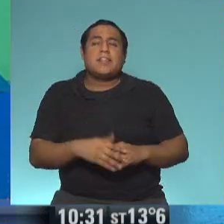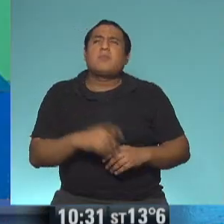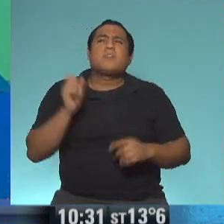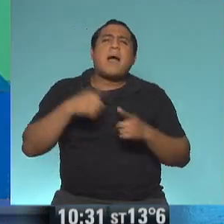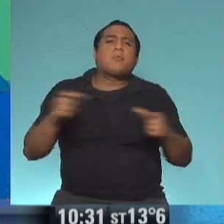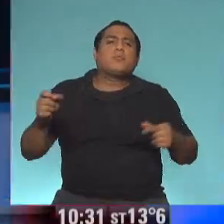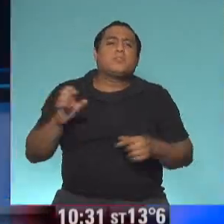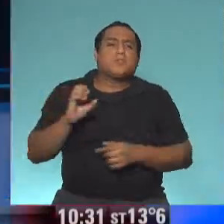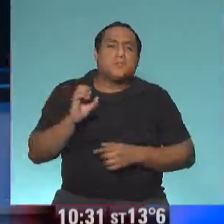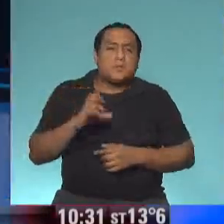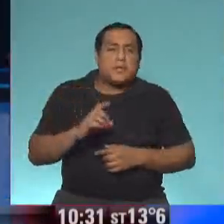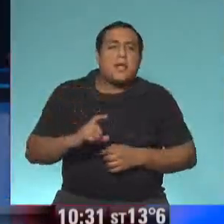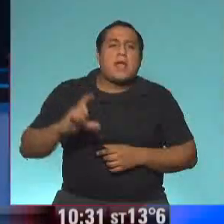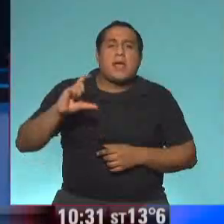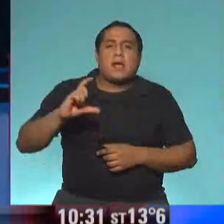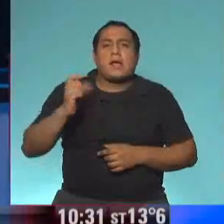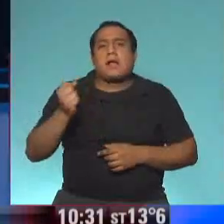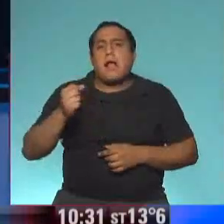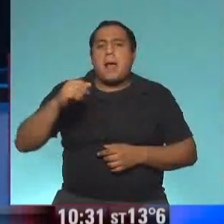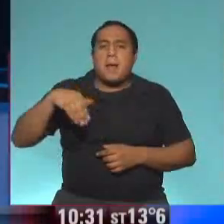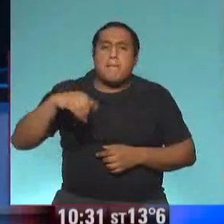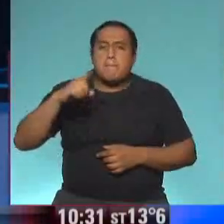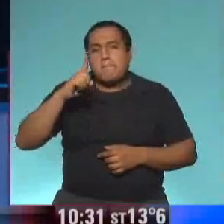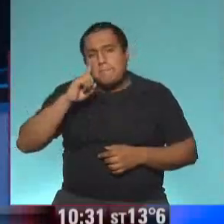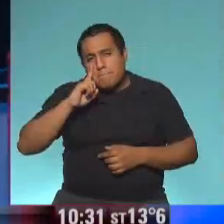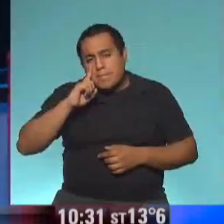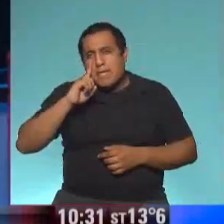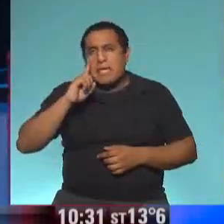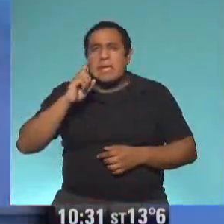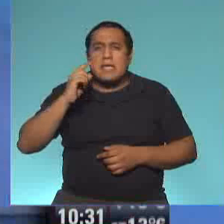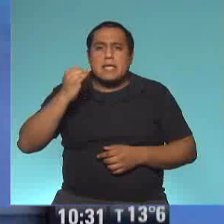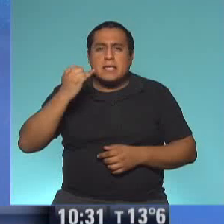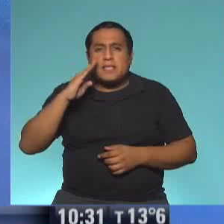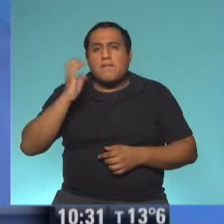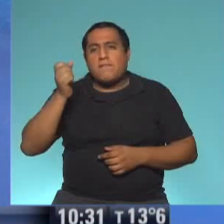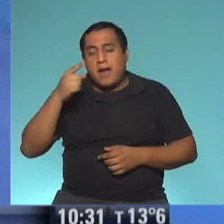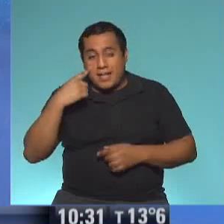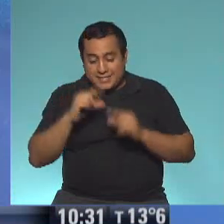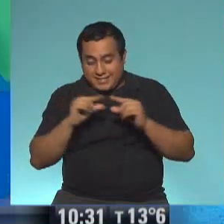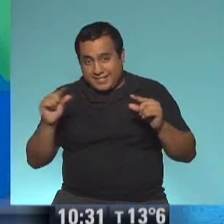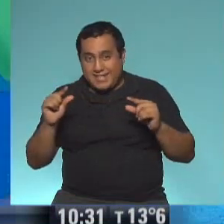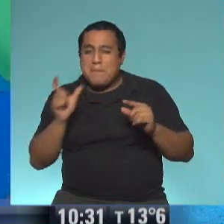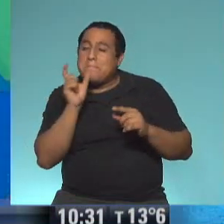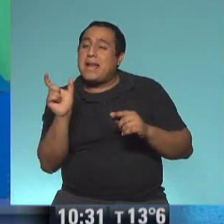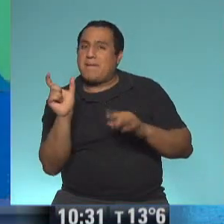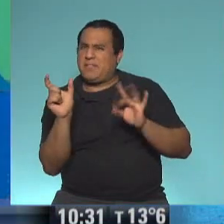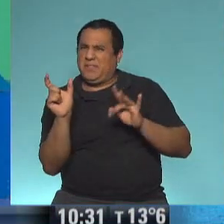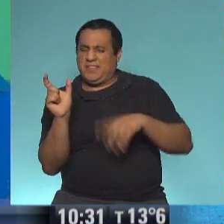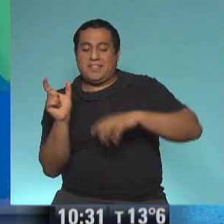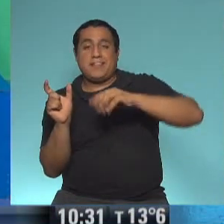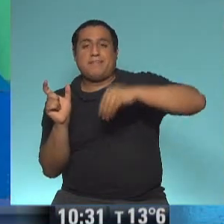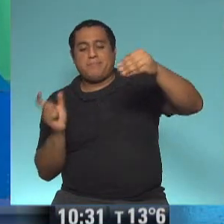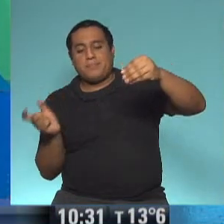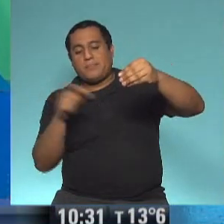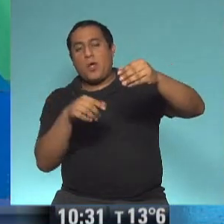japonés? ¿Cómo se llama? Kami Shibai. Kami Shibai. Esa palabra va a ir a la cajita de palabras difíciles.